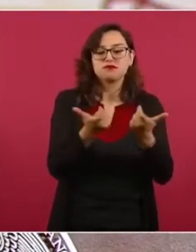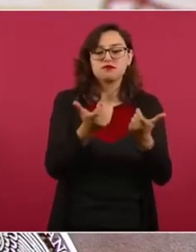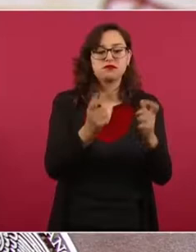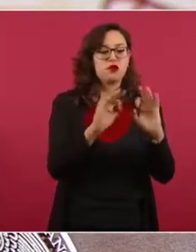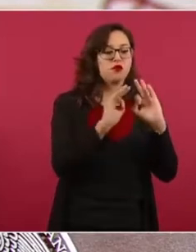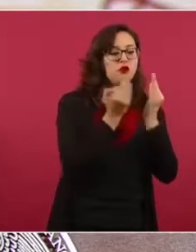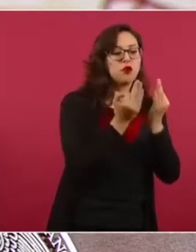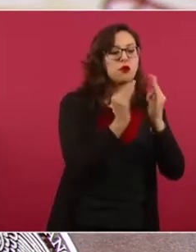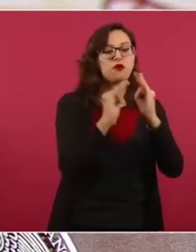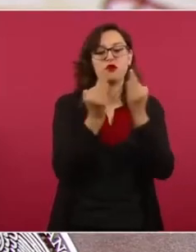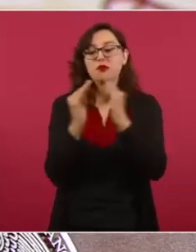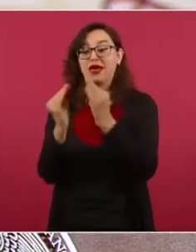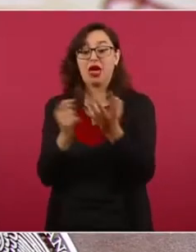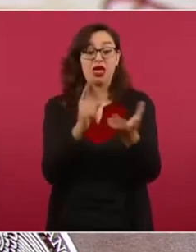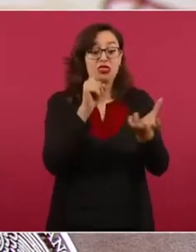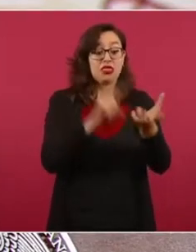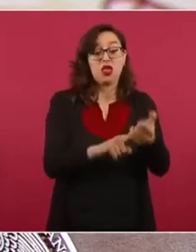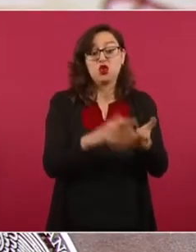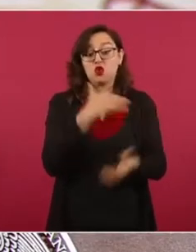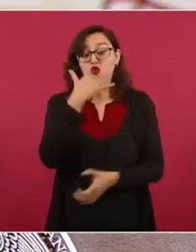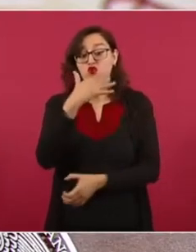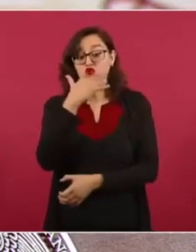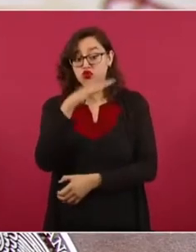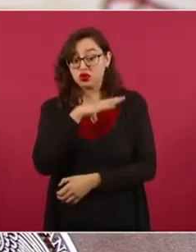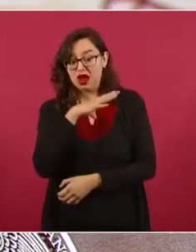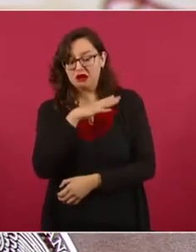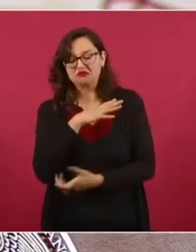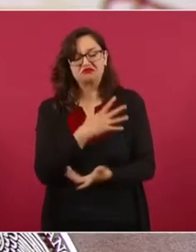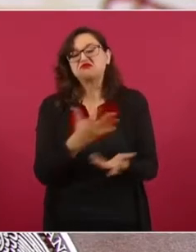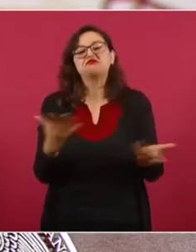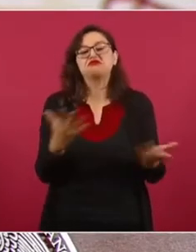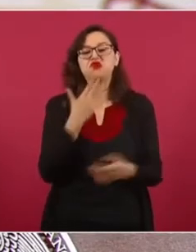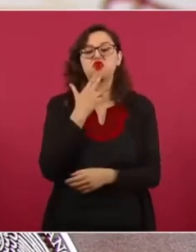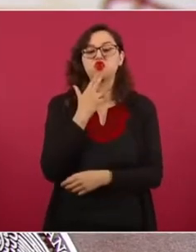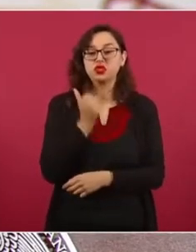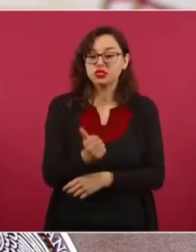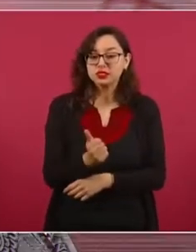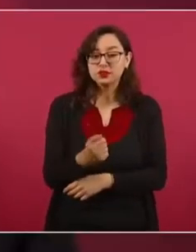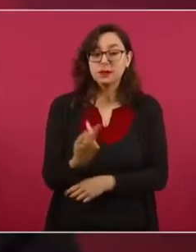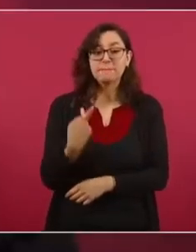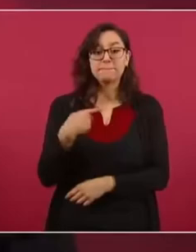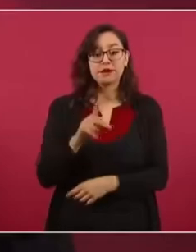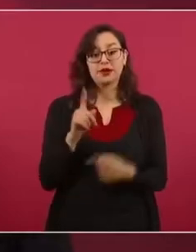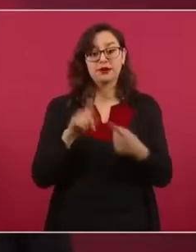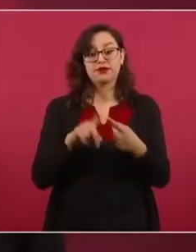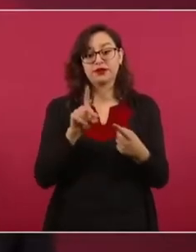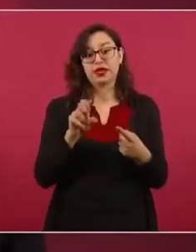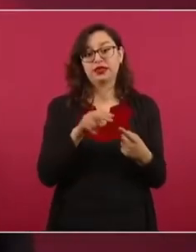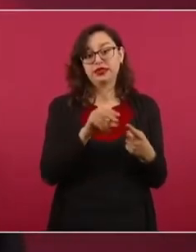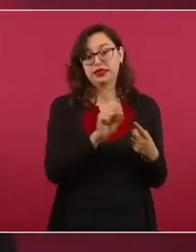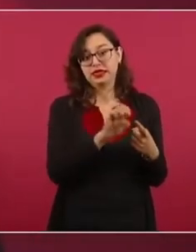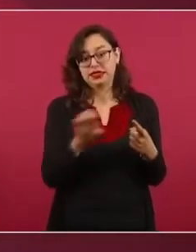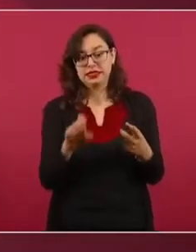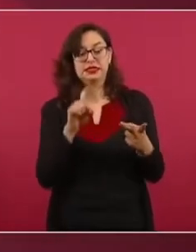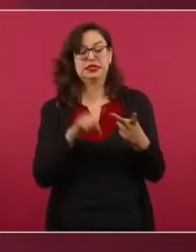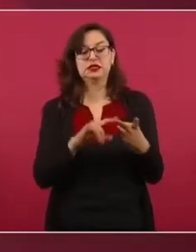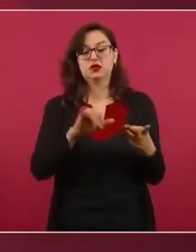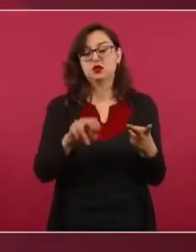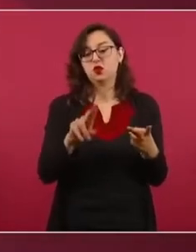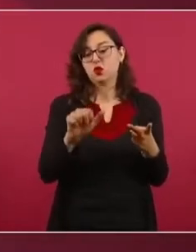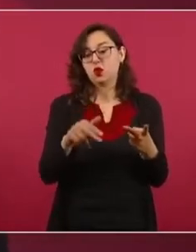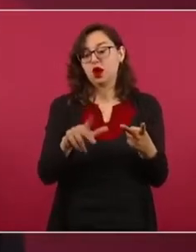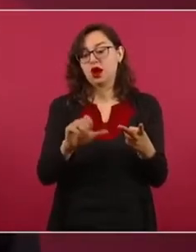no sirve de nada. Sin embargo, Denise Dresser, Juan Carlos Romero Hicks, Javier